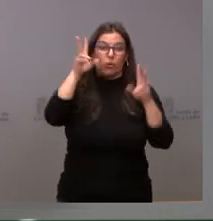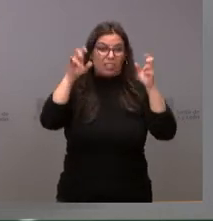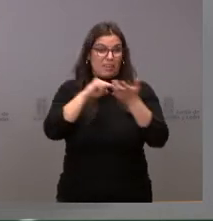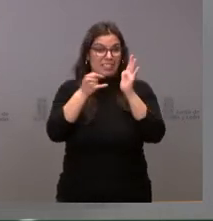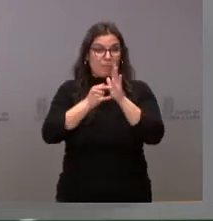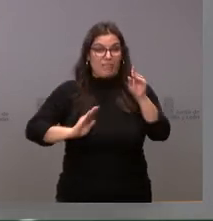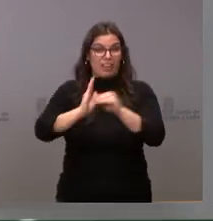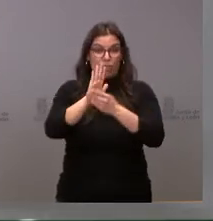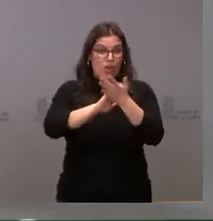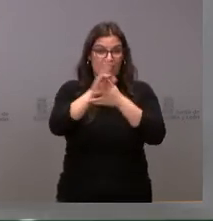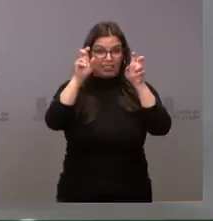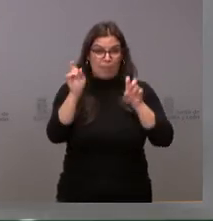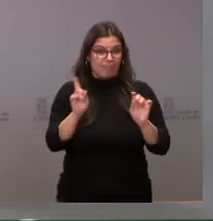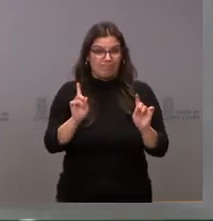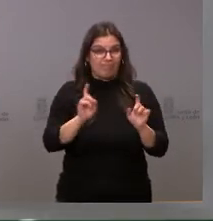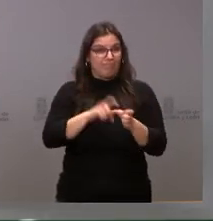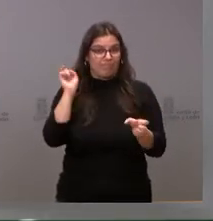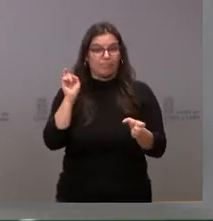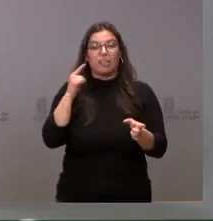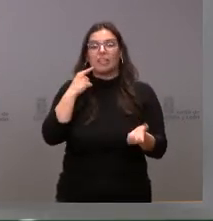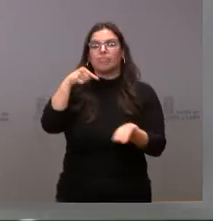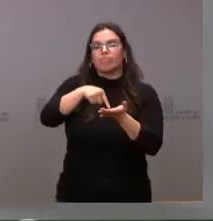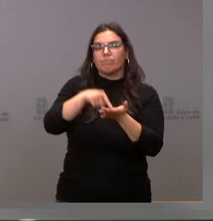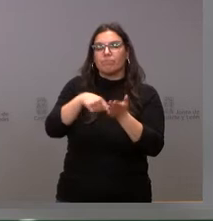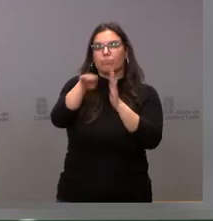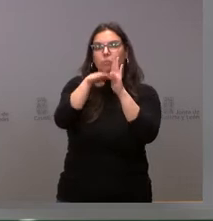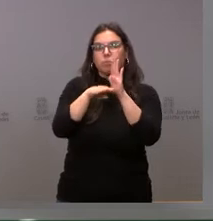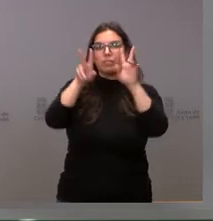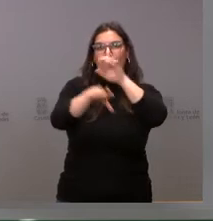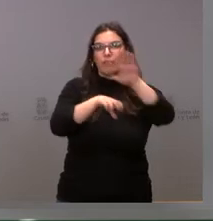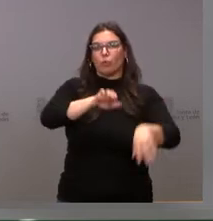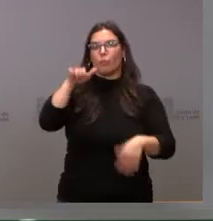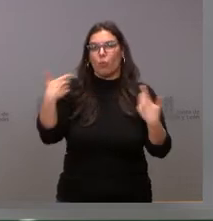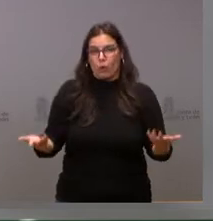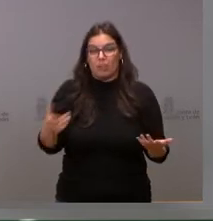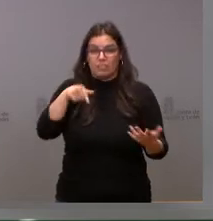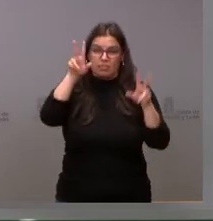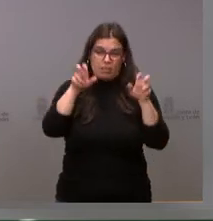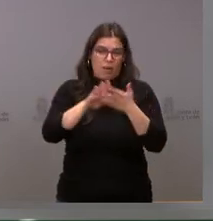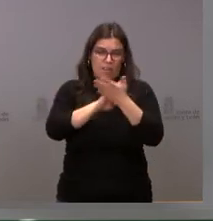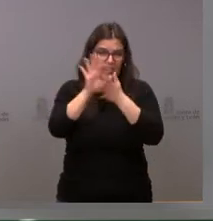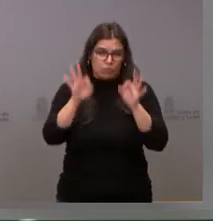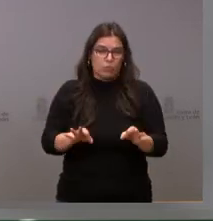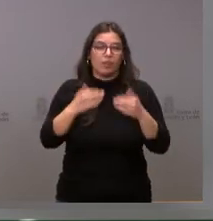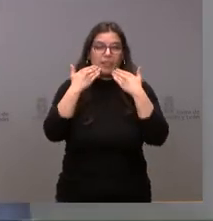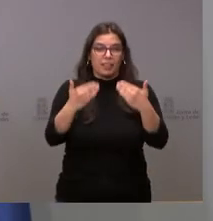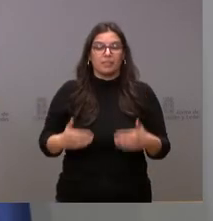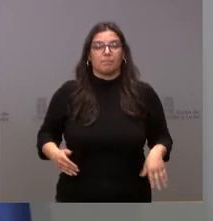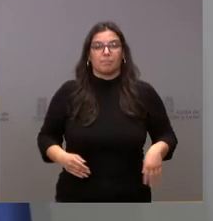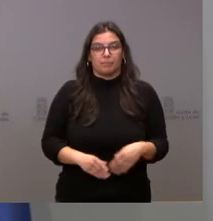financiación autonómica, y qué reivindicaciones va a trasladar sobre los fondos europeos, que es una de las cuestiones que se va a tratar. Muchas gracias.